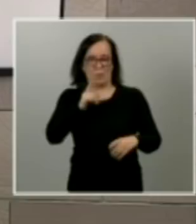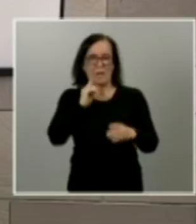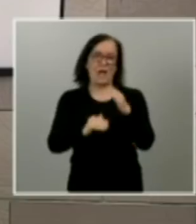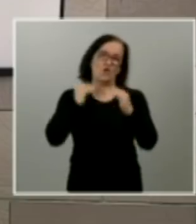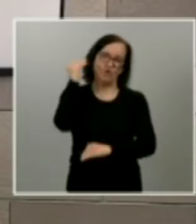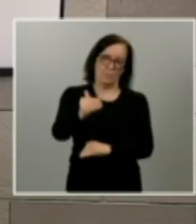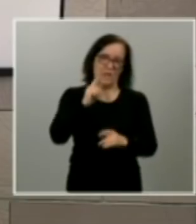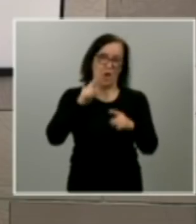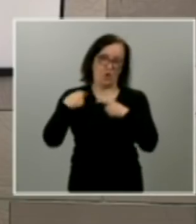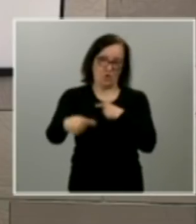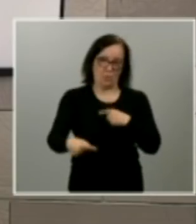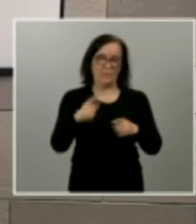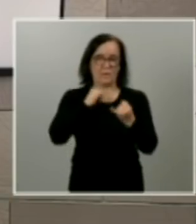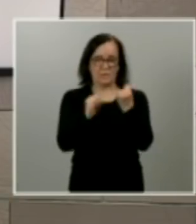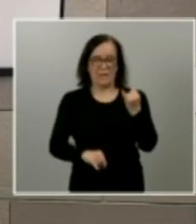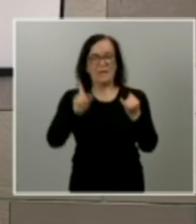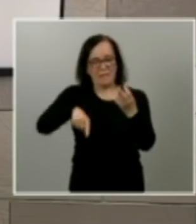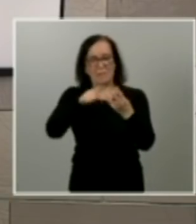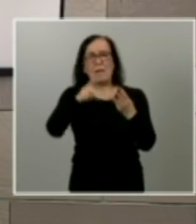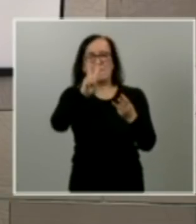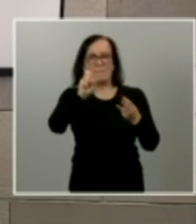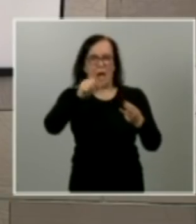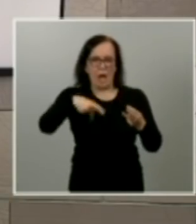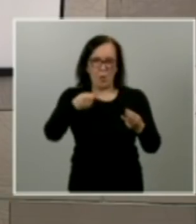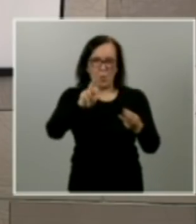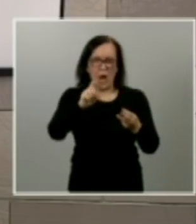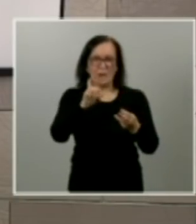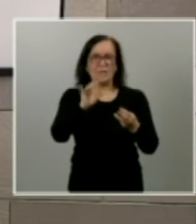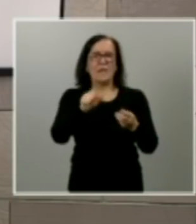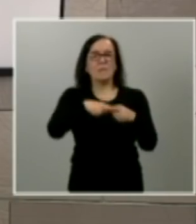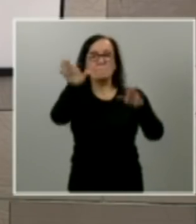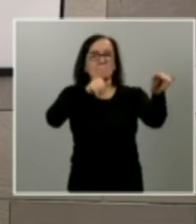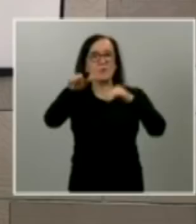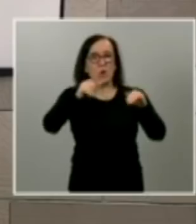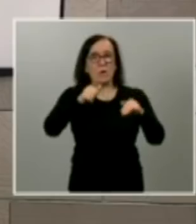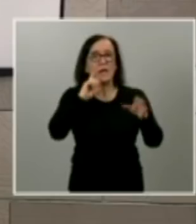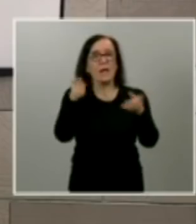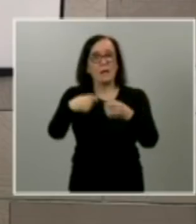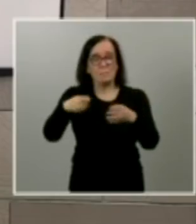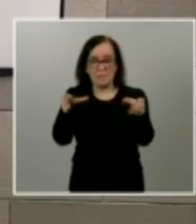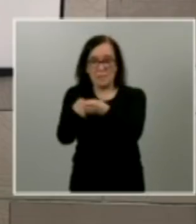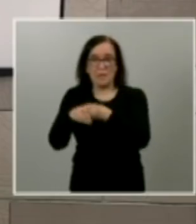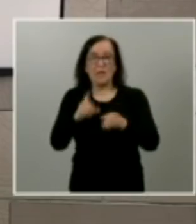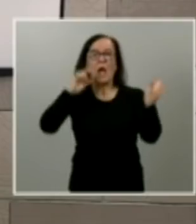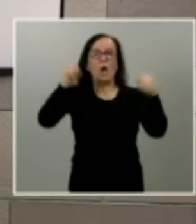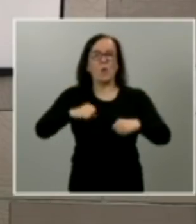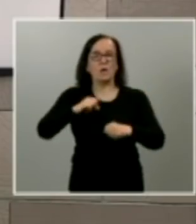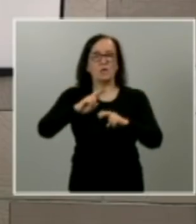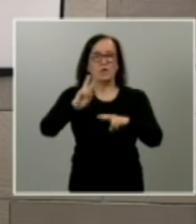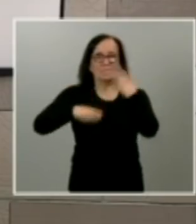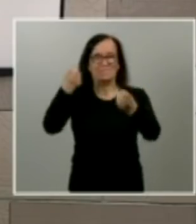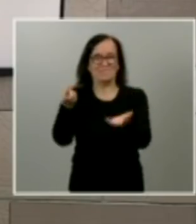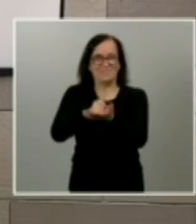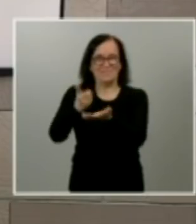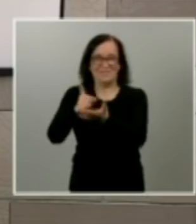tiempo dice y sobre todo más disciplina ahora más que nunca para mitigar los contagios les dejamos ahora con las preguntas de los periodistas